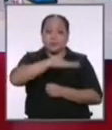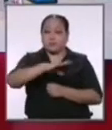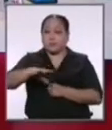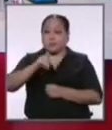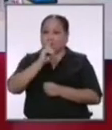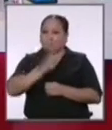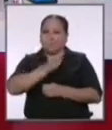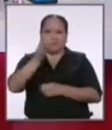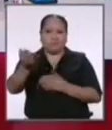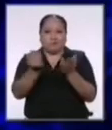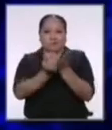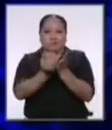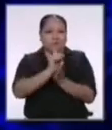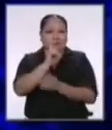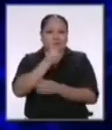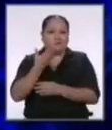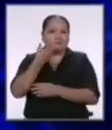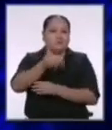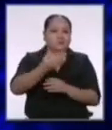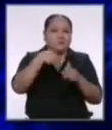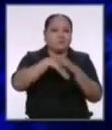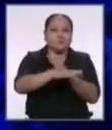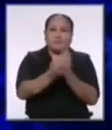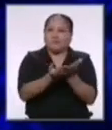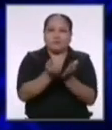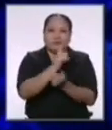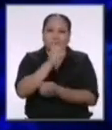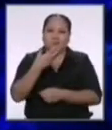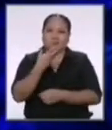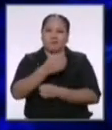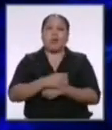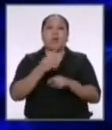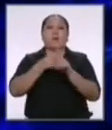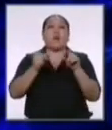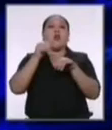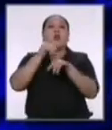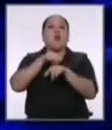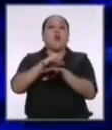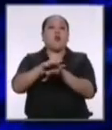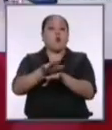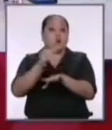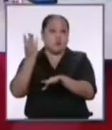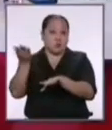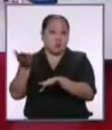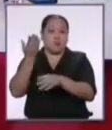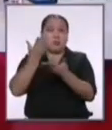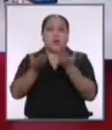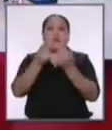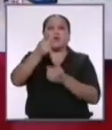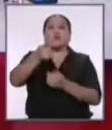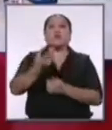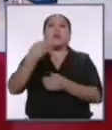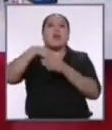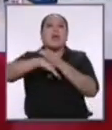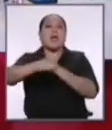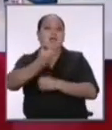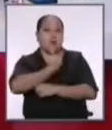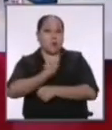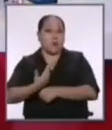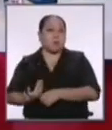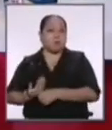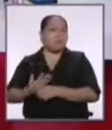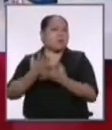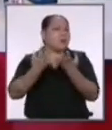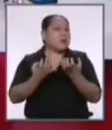escuela no han podido estar presencialmente sin embargo a partir de julio si eventualmente usted es gobierno quisiéramos saber